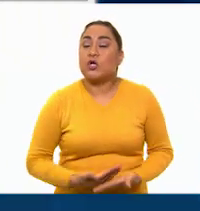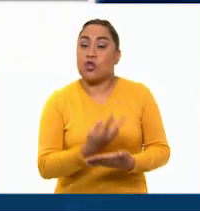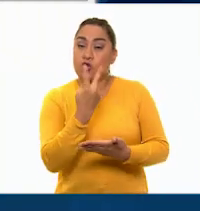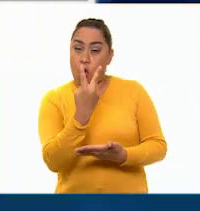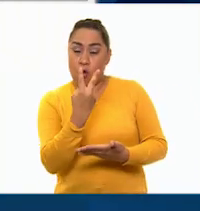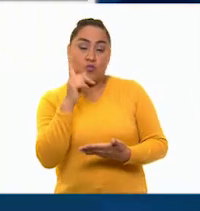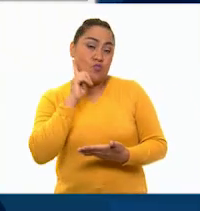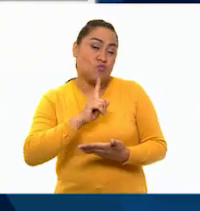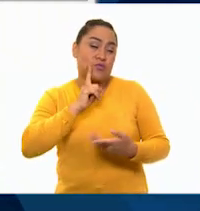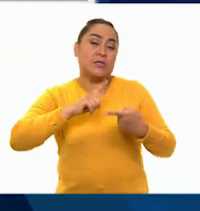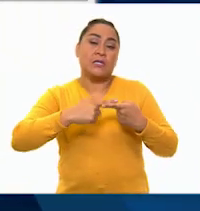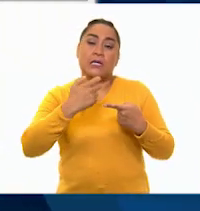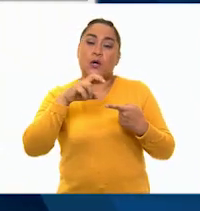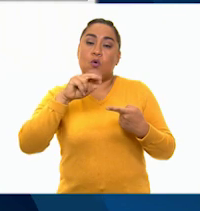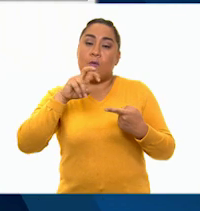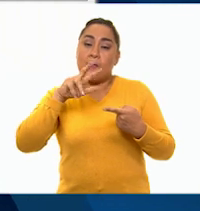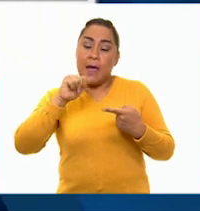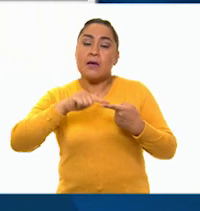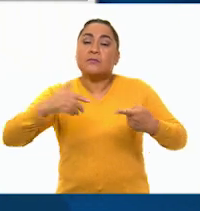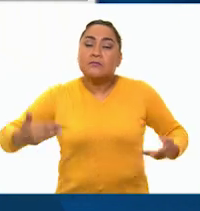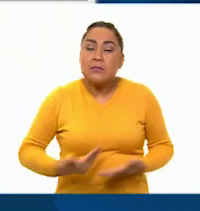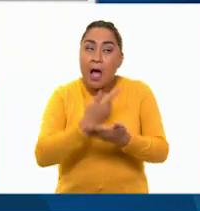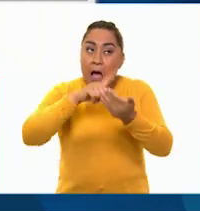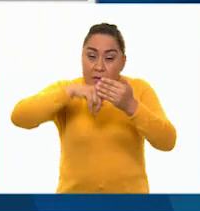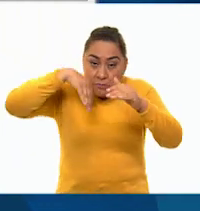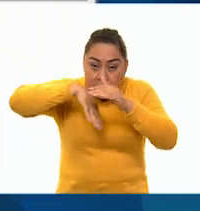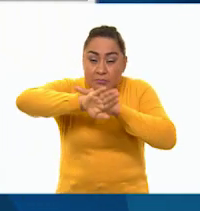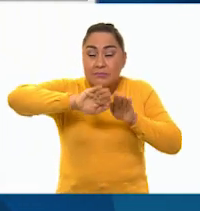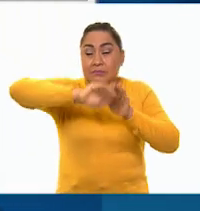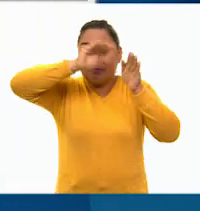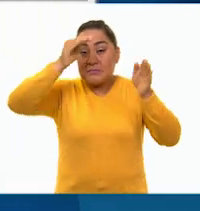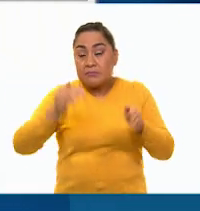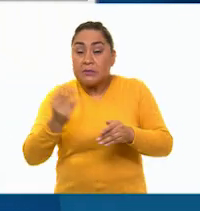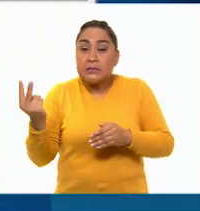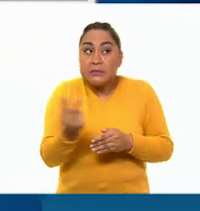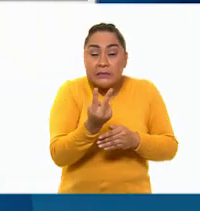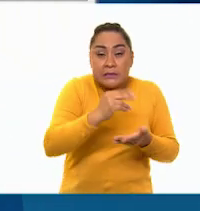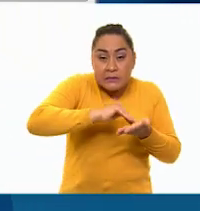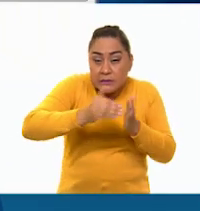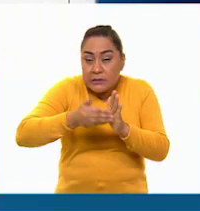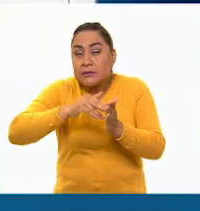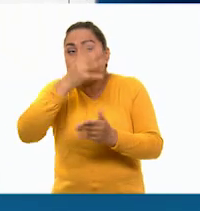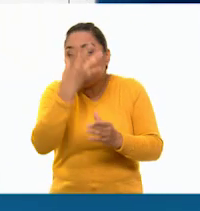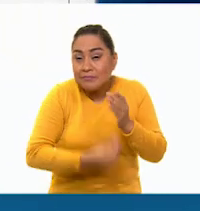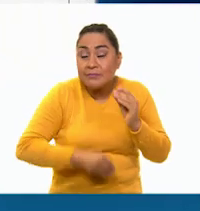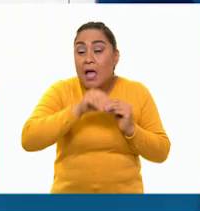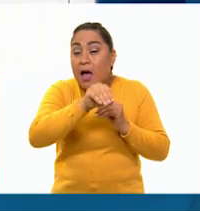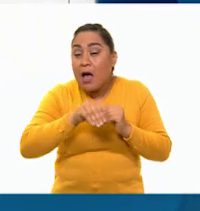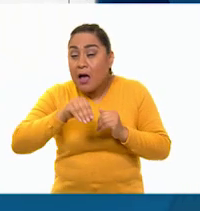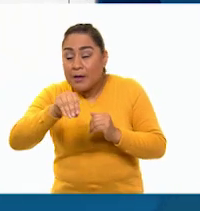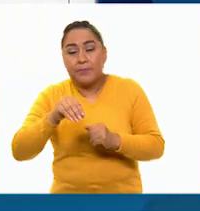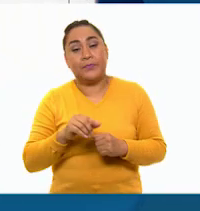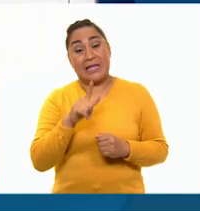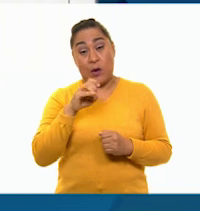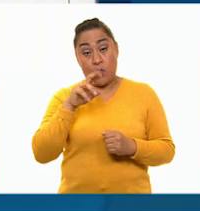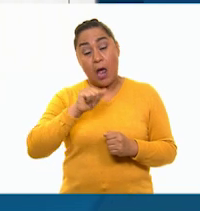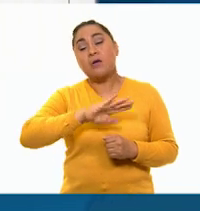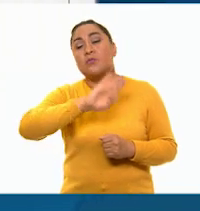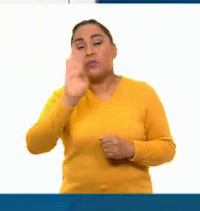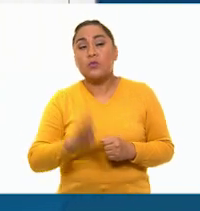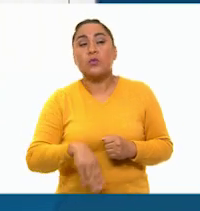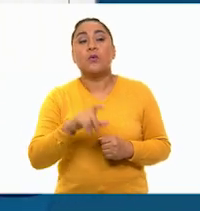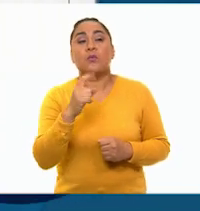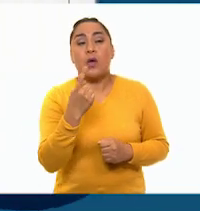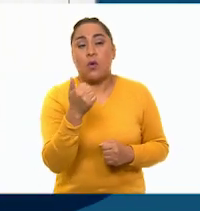primera de ellas, Genoveva, nació en una cueva, porque la pareja se la pasaba huyendo. Leona Vicario murió el 21 de